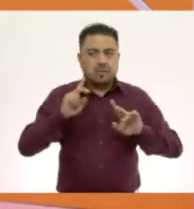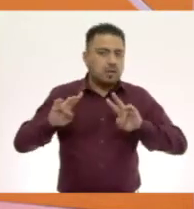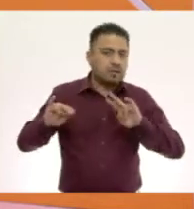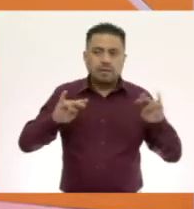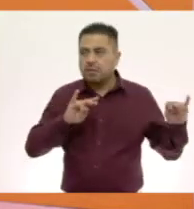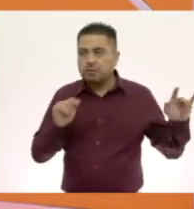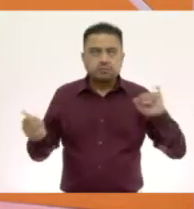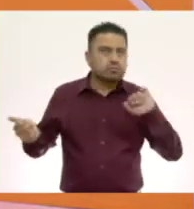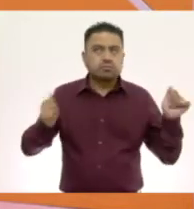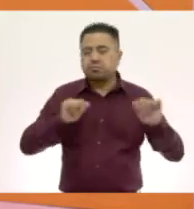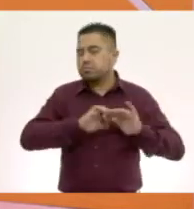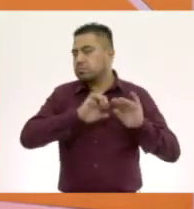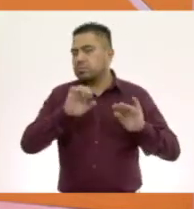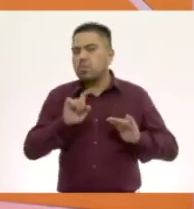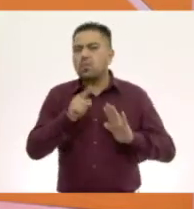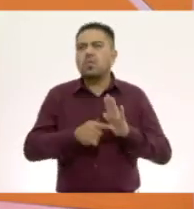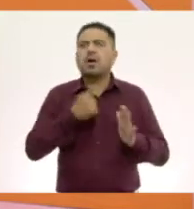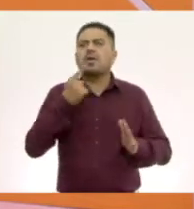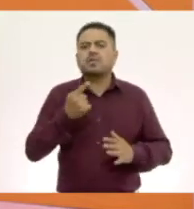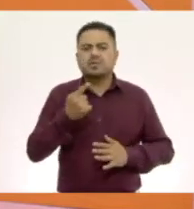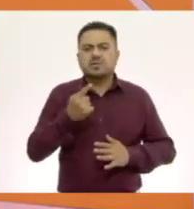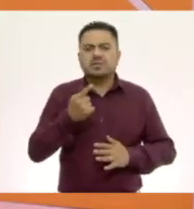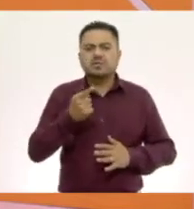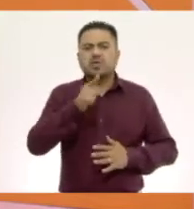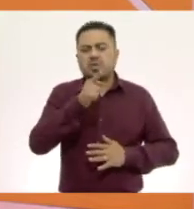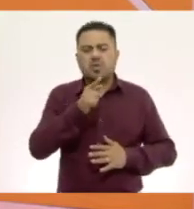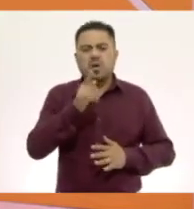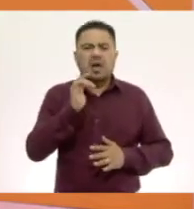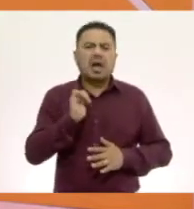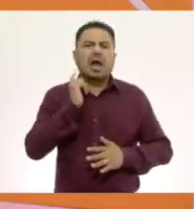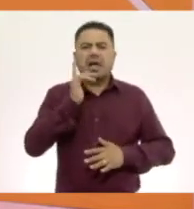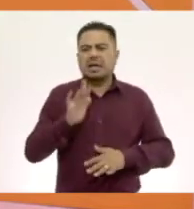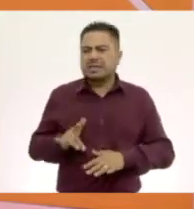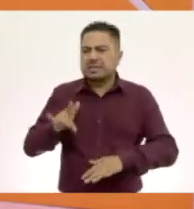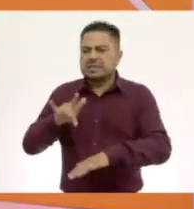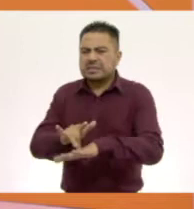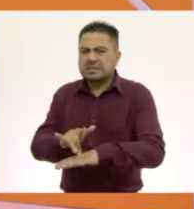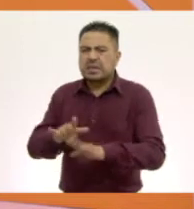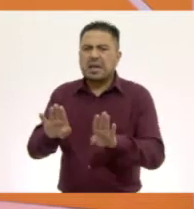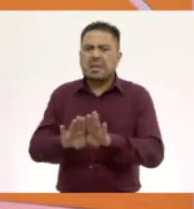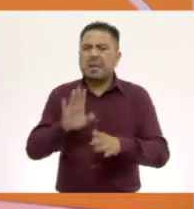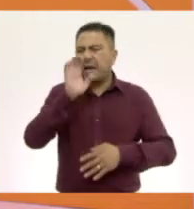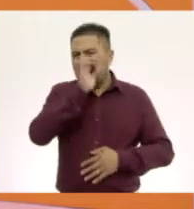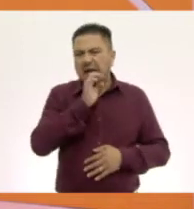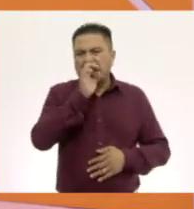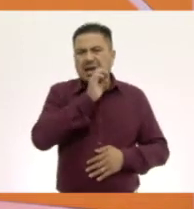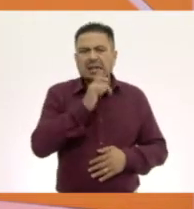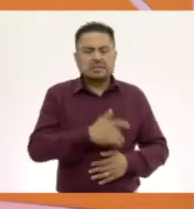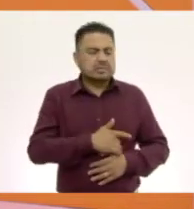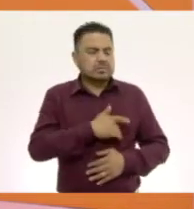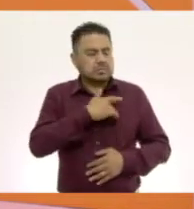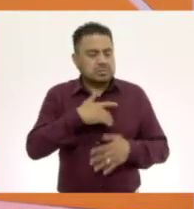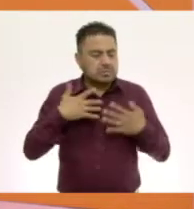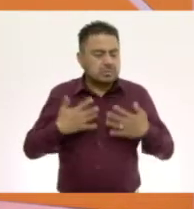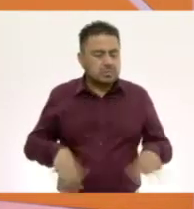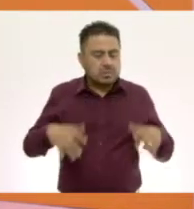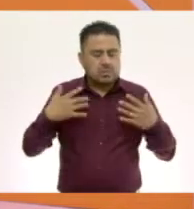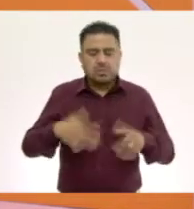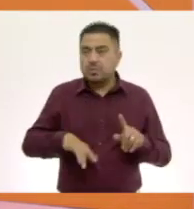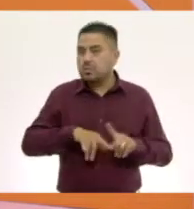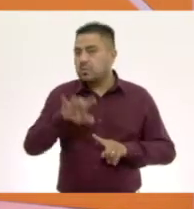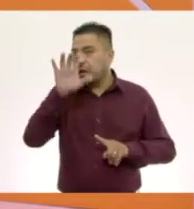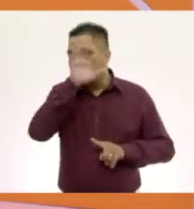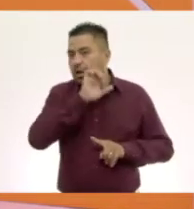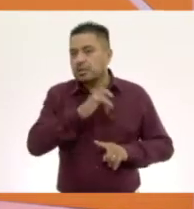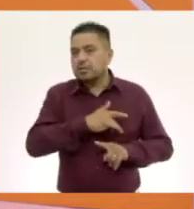Por ejemplo, ¿alguna vez has tomado algo que esté un poco caliente y has sentido cómo esa temperatura